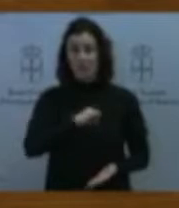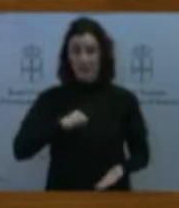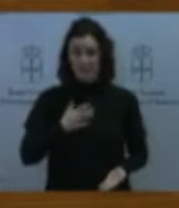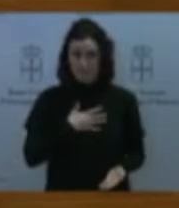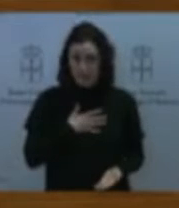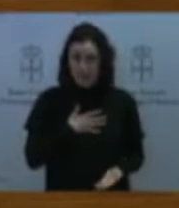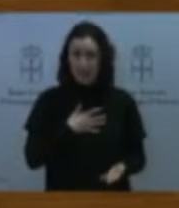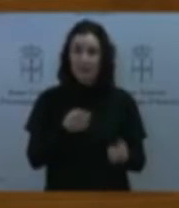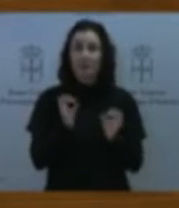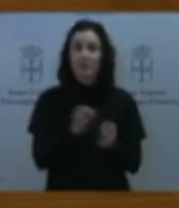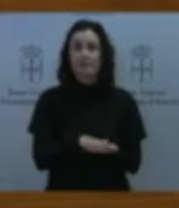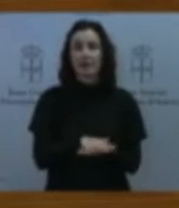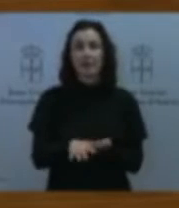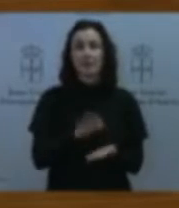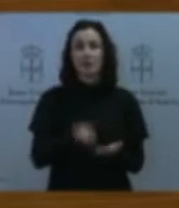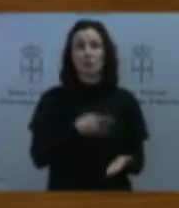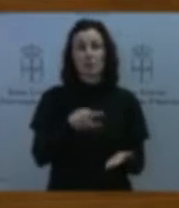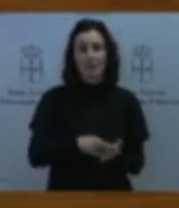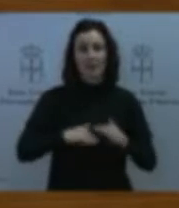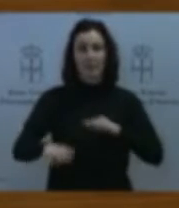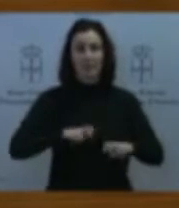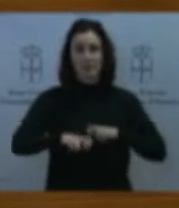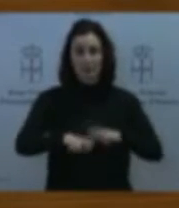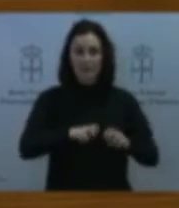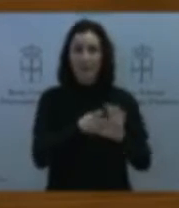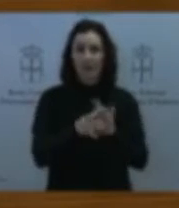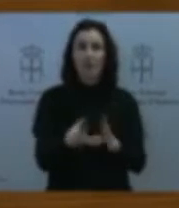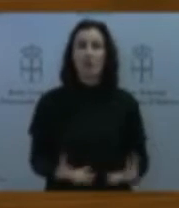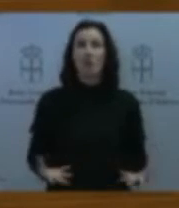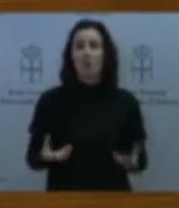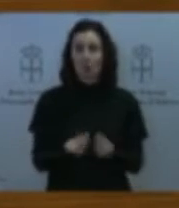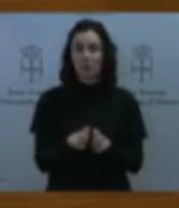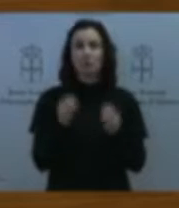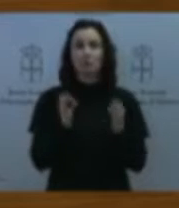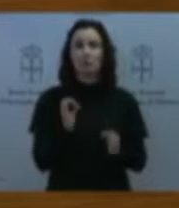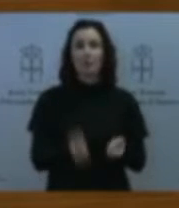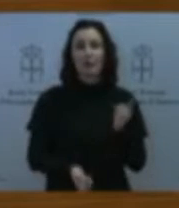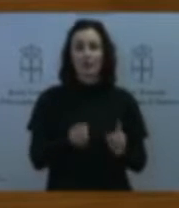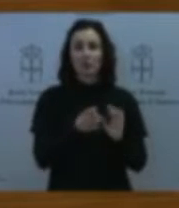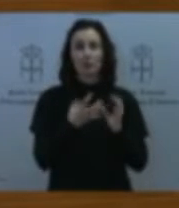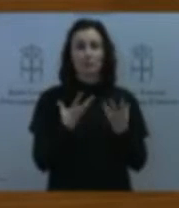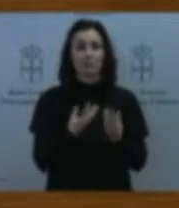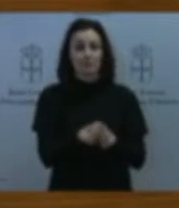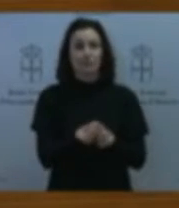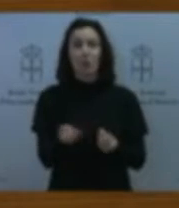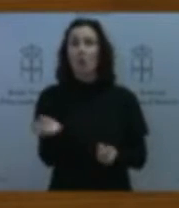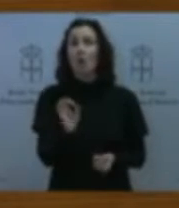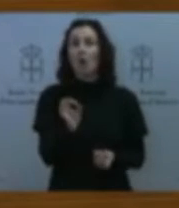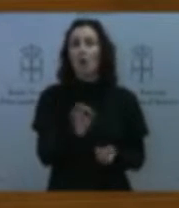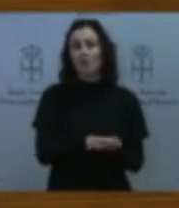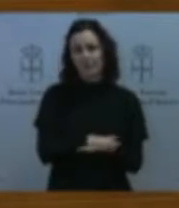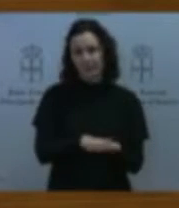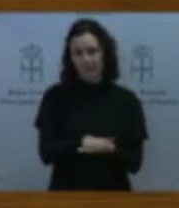el que tiene que ver con el mandato relacionado o referido al área